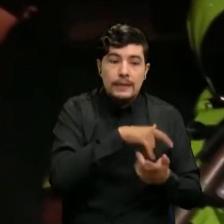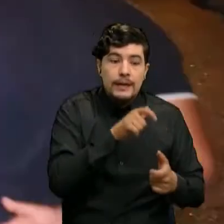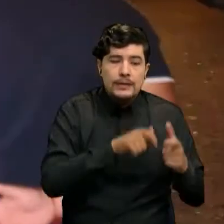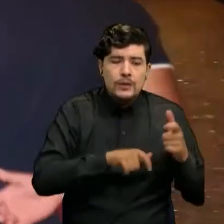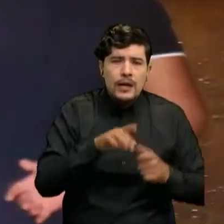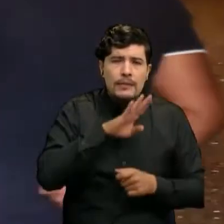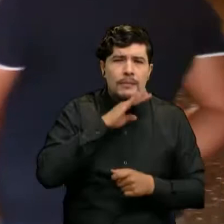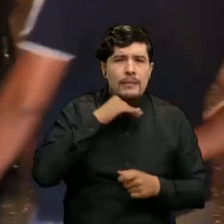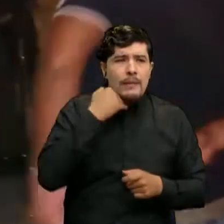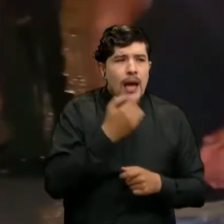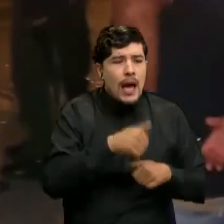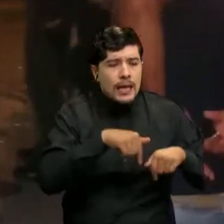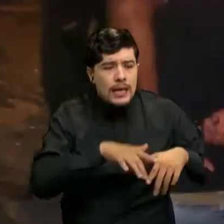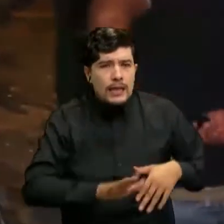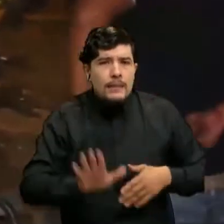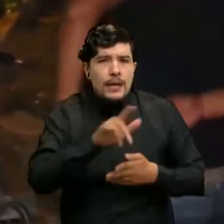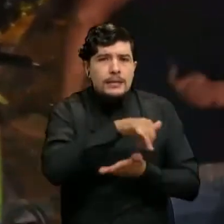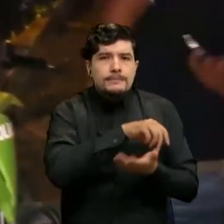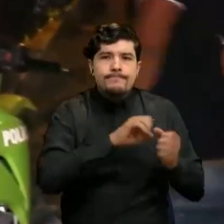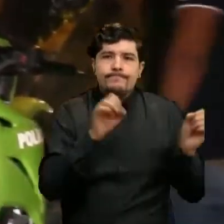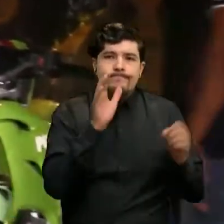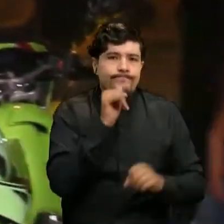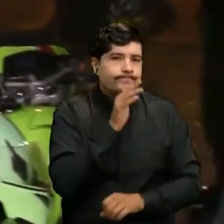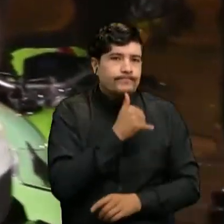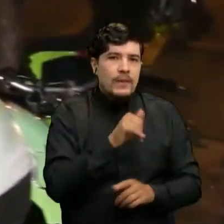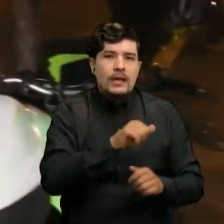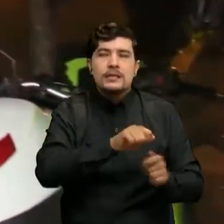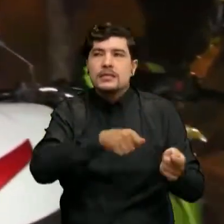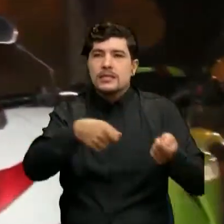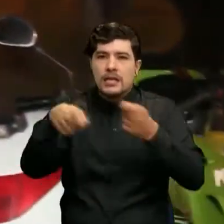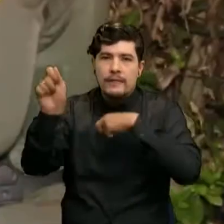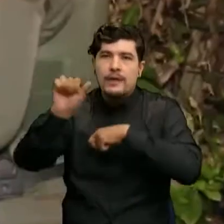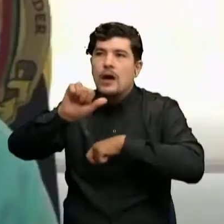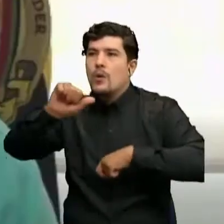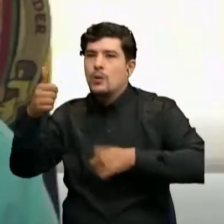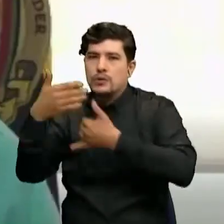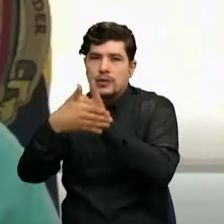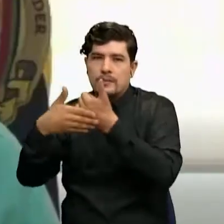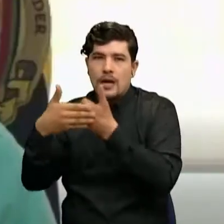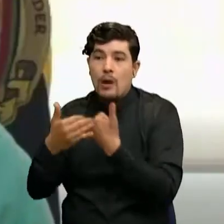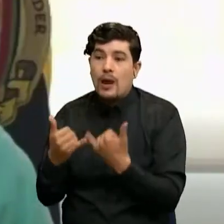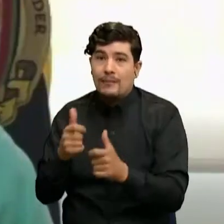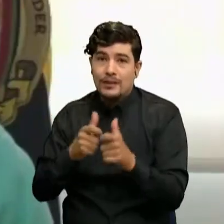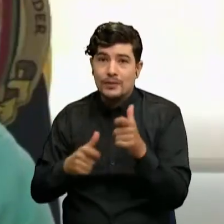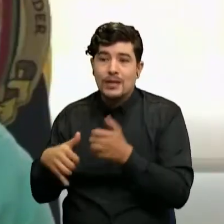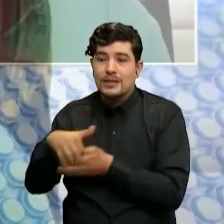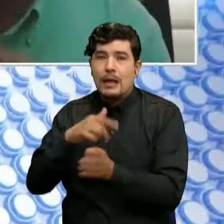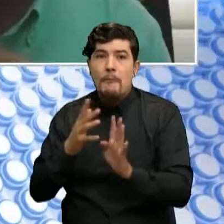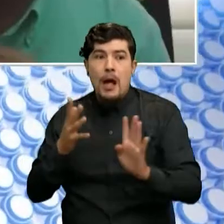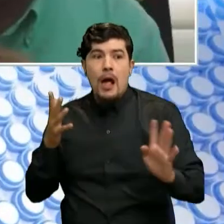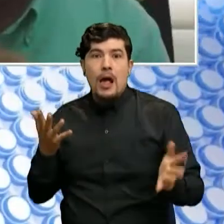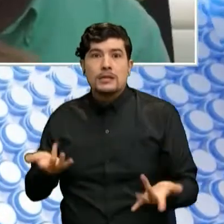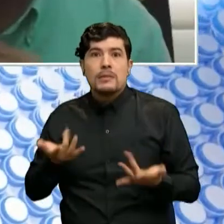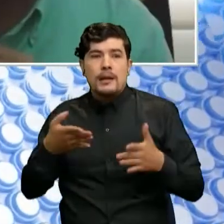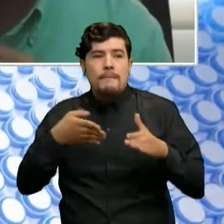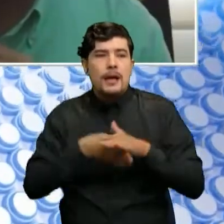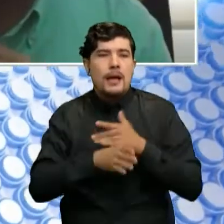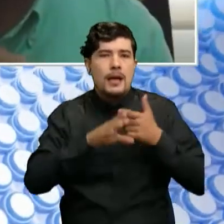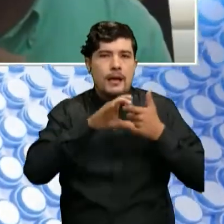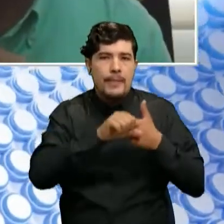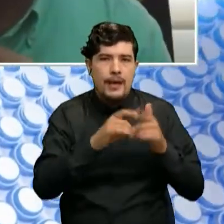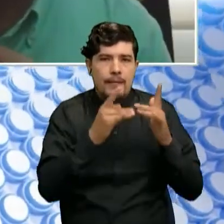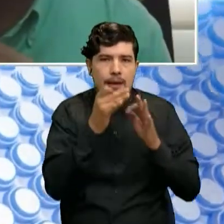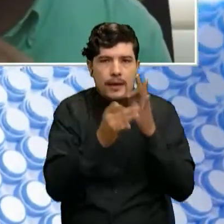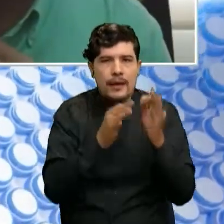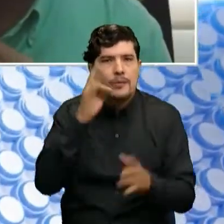larga fila de espera de quienes pueden entrar a UCI. Entonces, es una situación que tenemos que analizar con responsabilidad y por eso esta tarde he convocado a